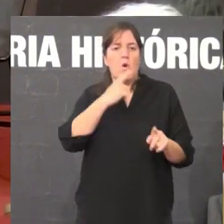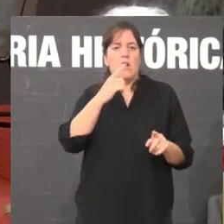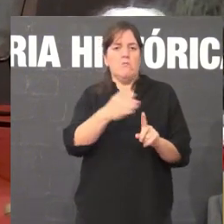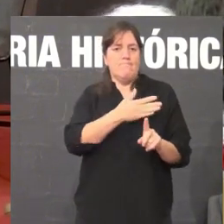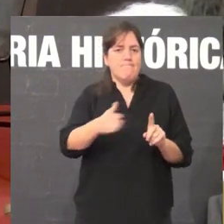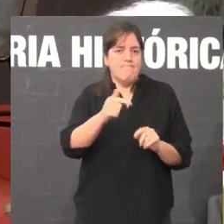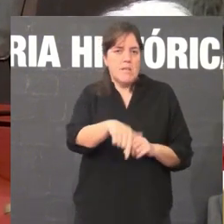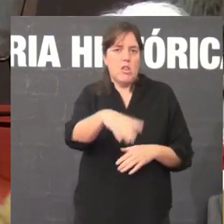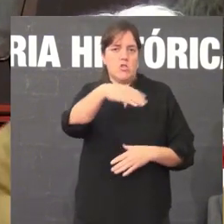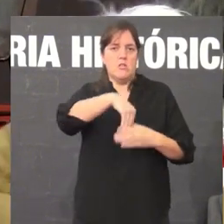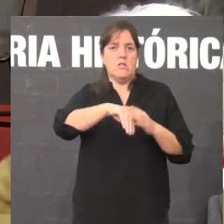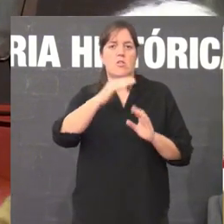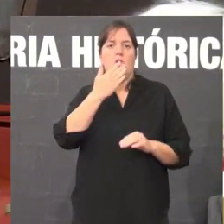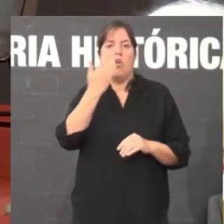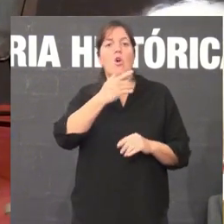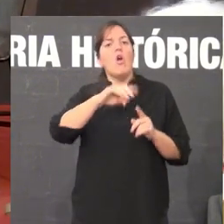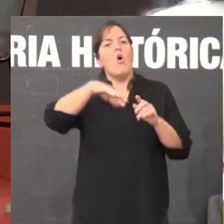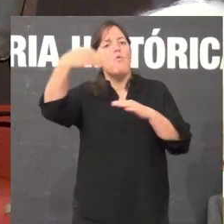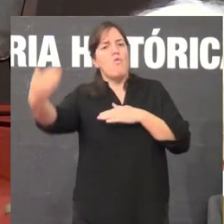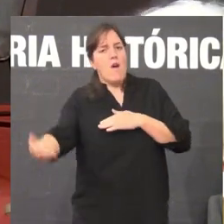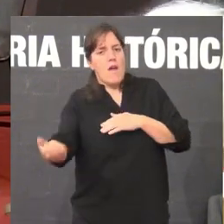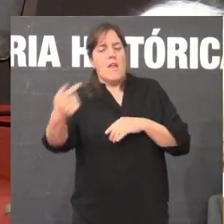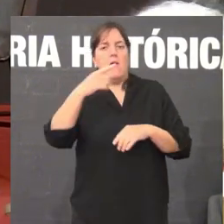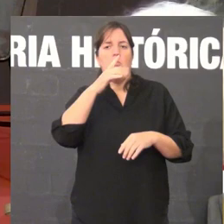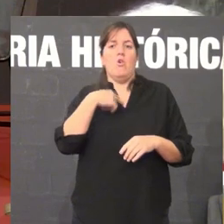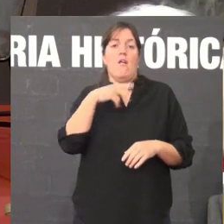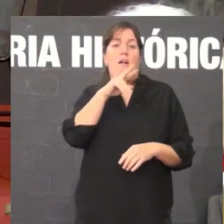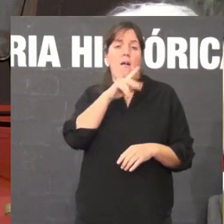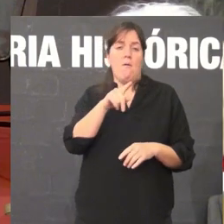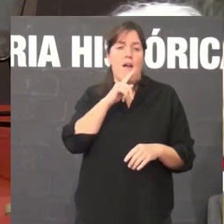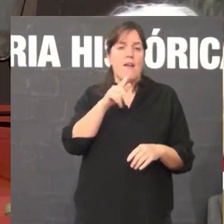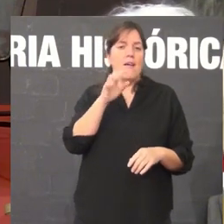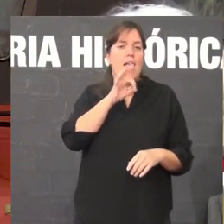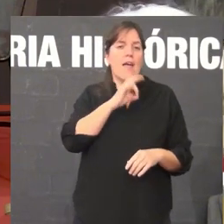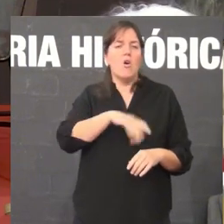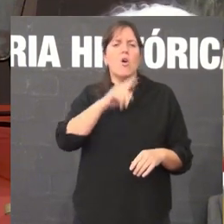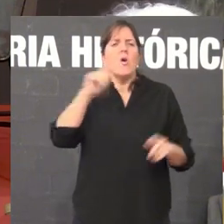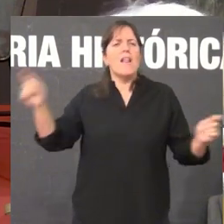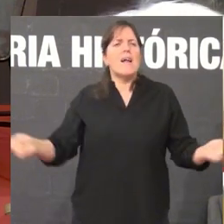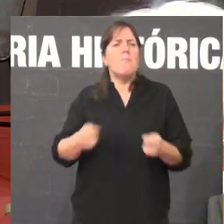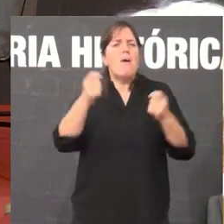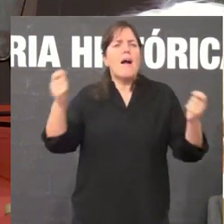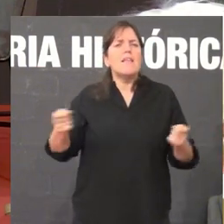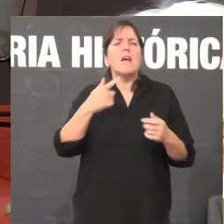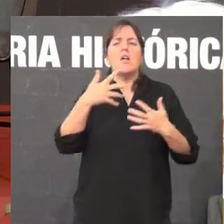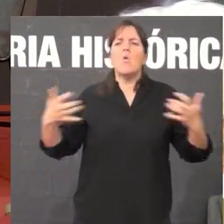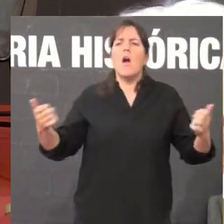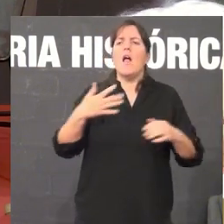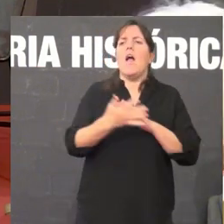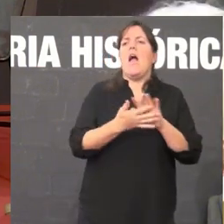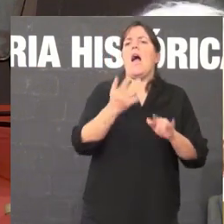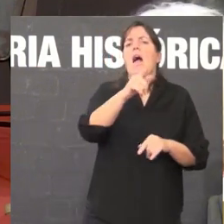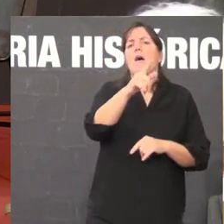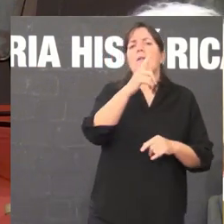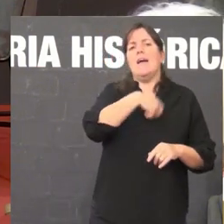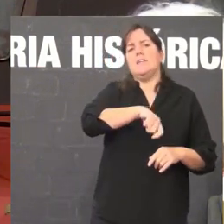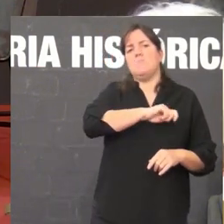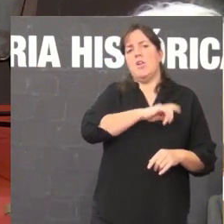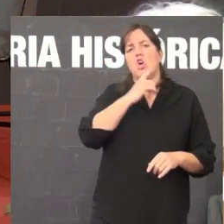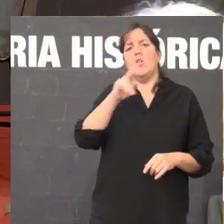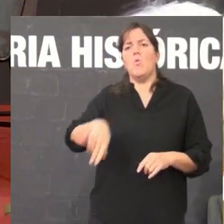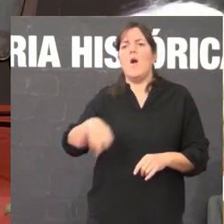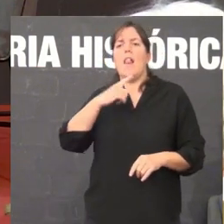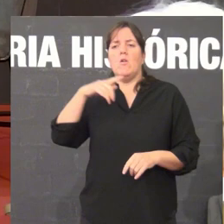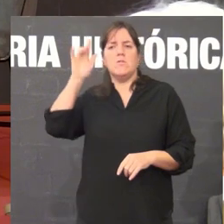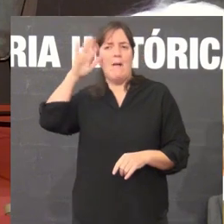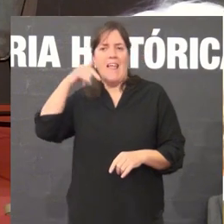e fora das aulas por falar en galego, campañas durísimas con lemas moi curiosos de Hablo usted español e non sea paleto, que algúns igual